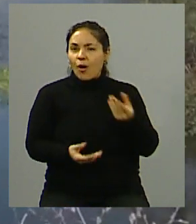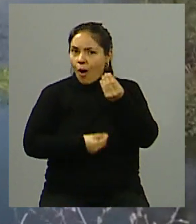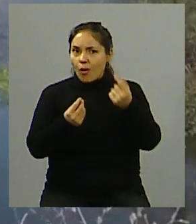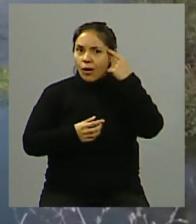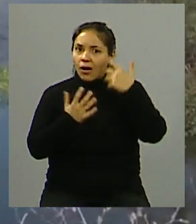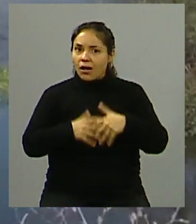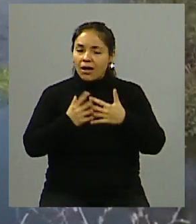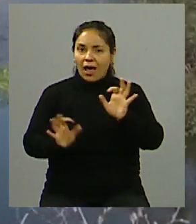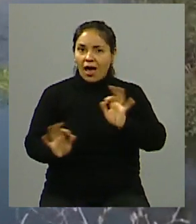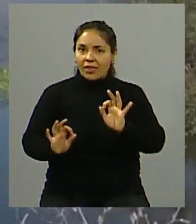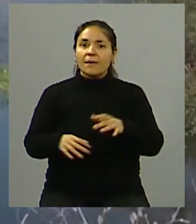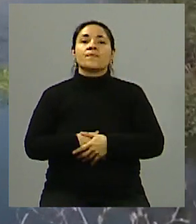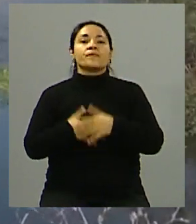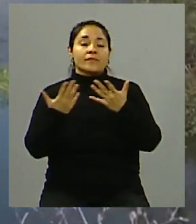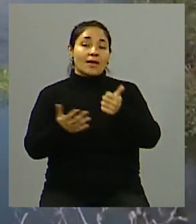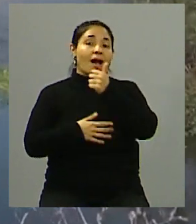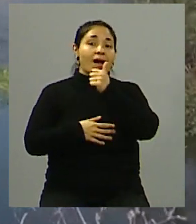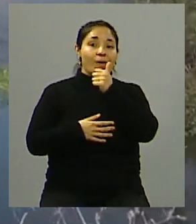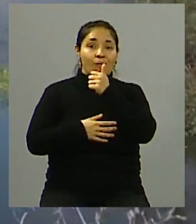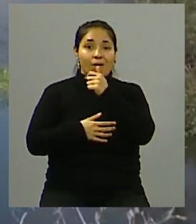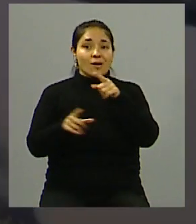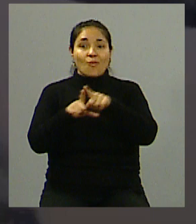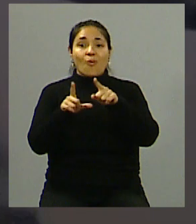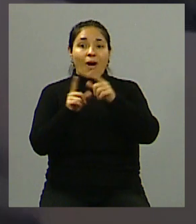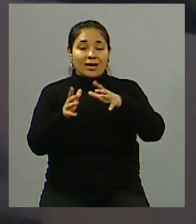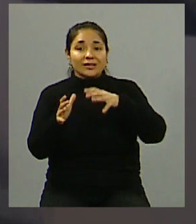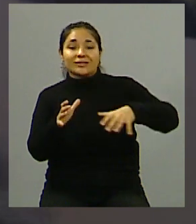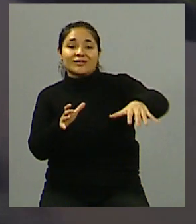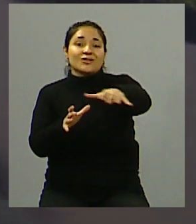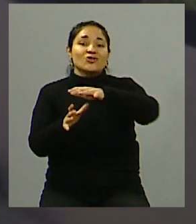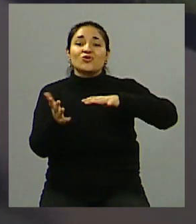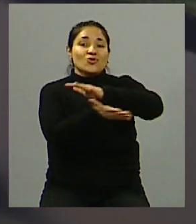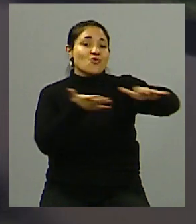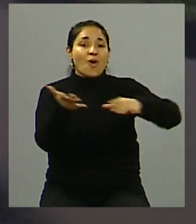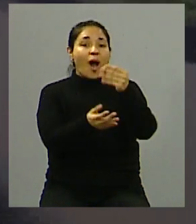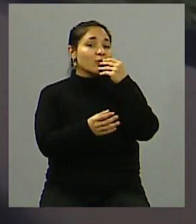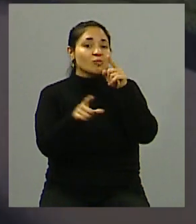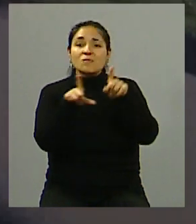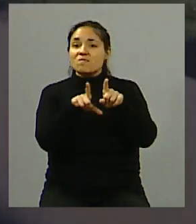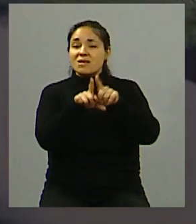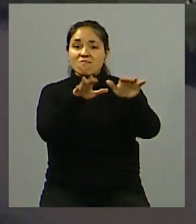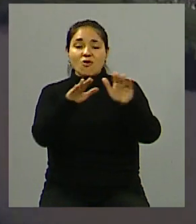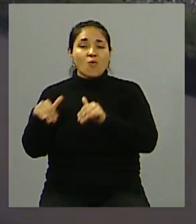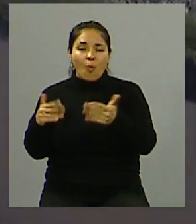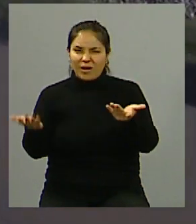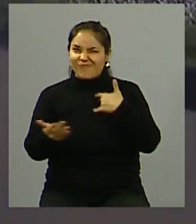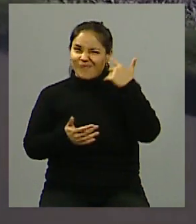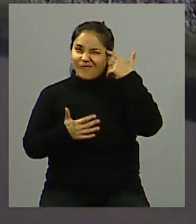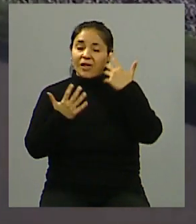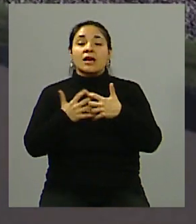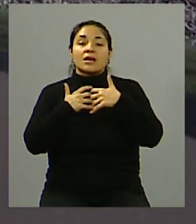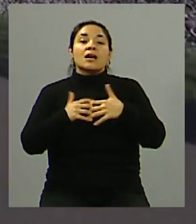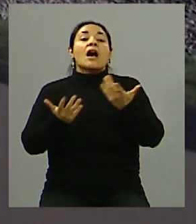que quizá va a consumir tanta agua potable como una pequeña ciudad o como un pueblo del Uruguay. Me parece que esta crisis